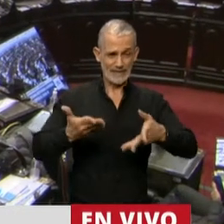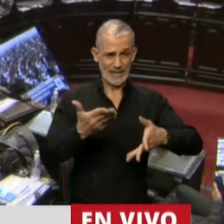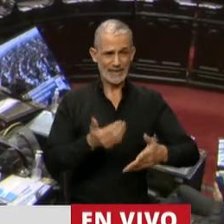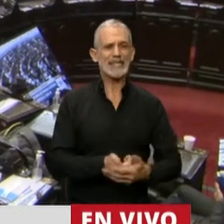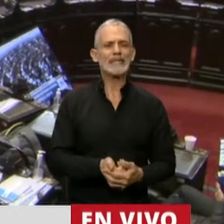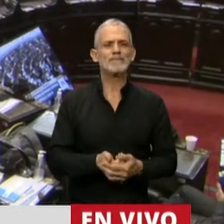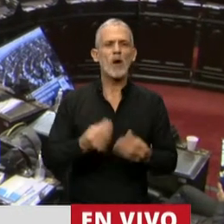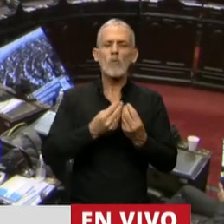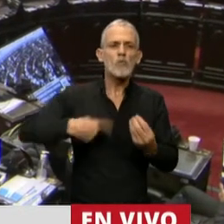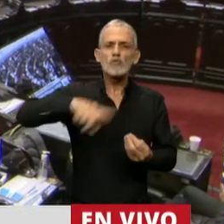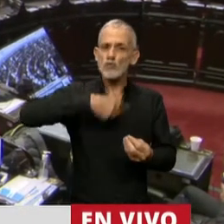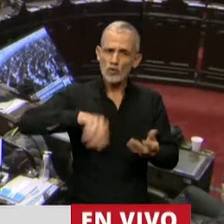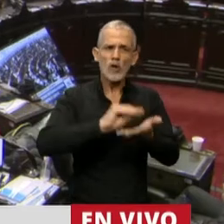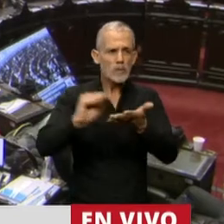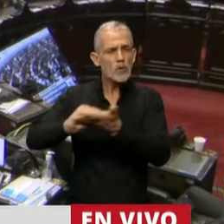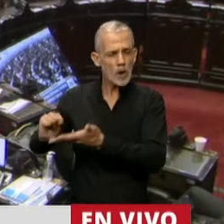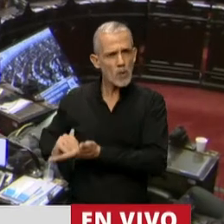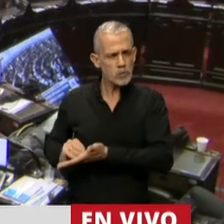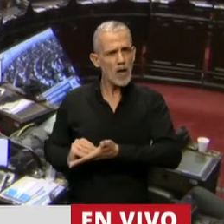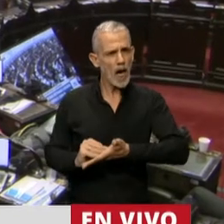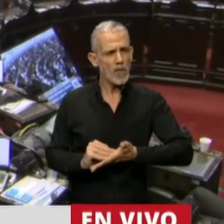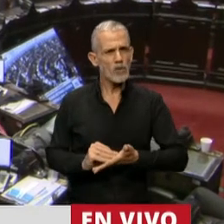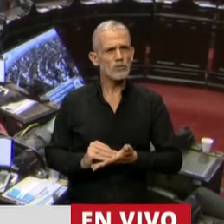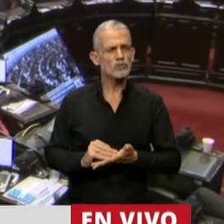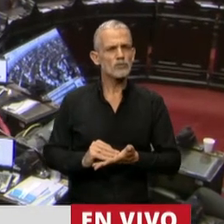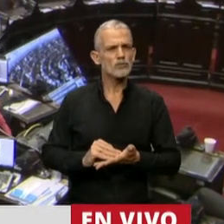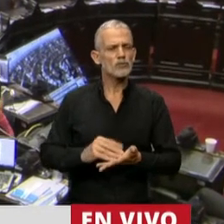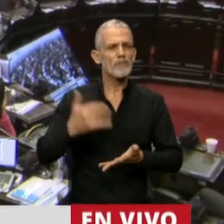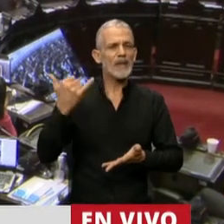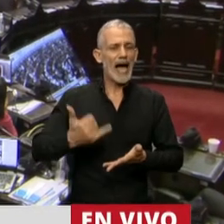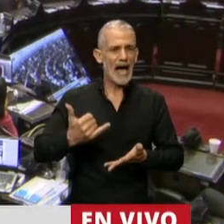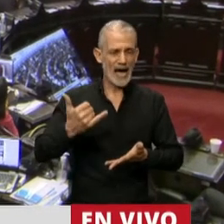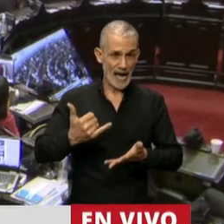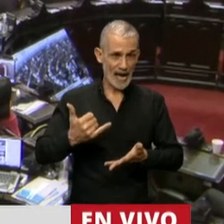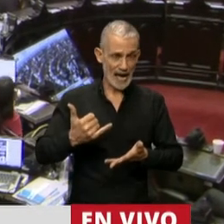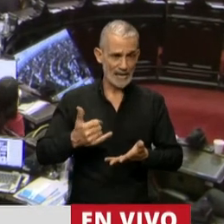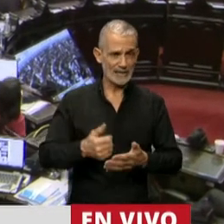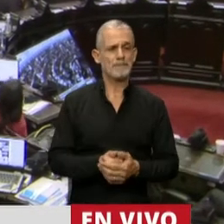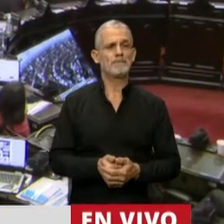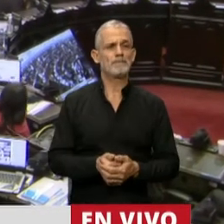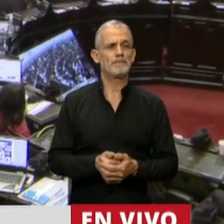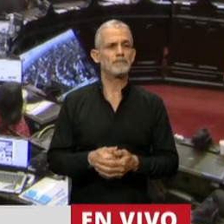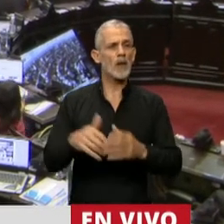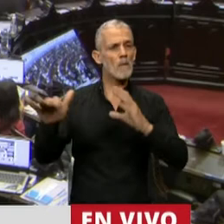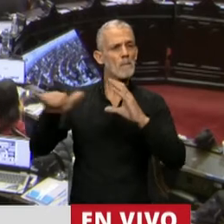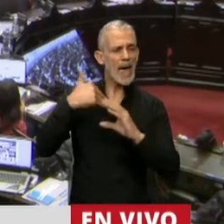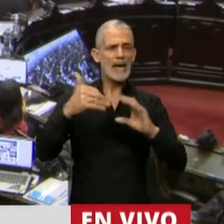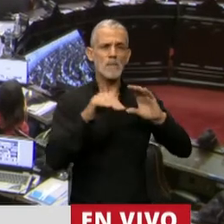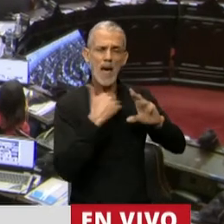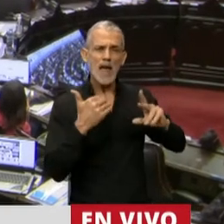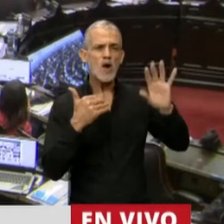muchos de nosotros hemos recibido una serie de mails,